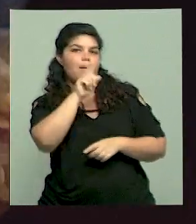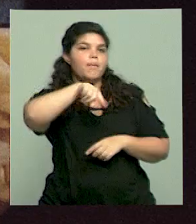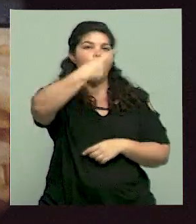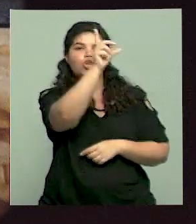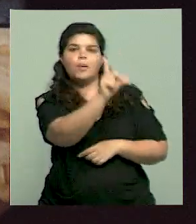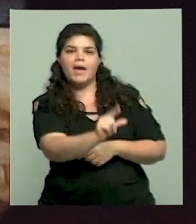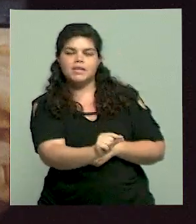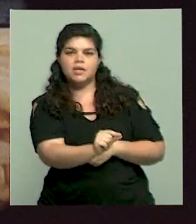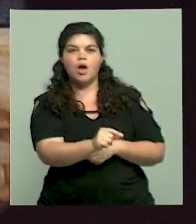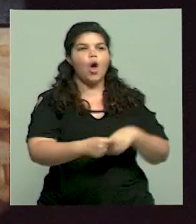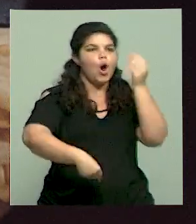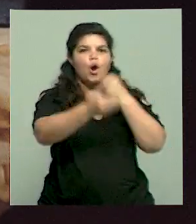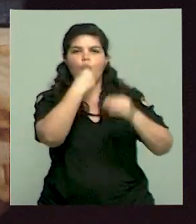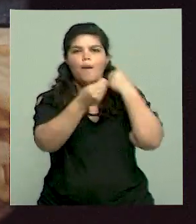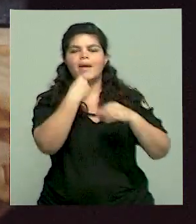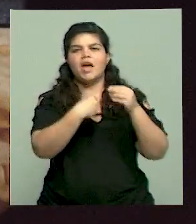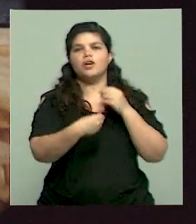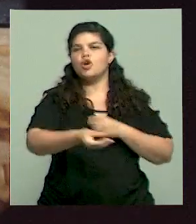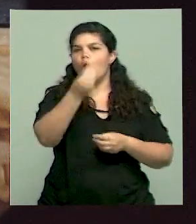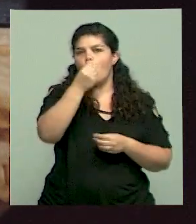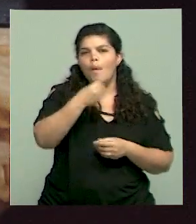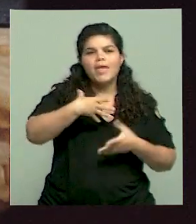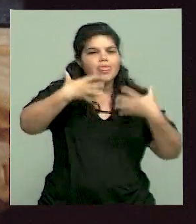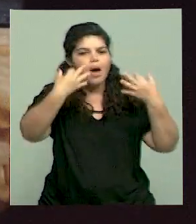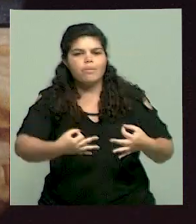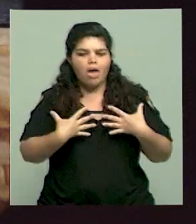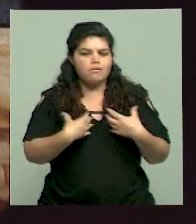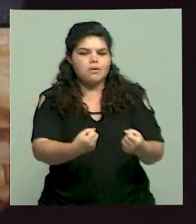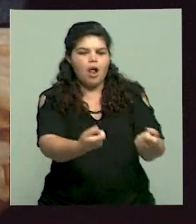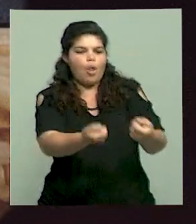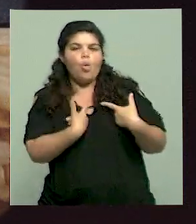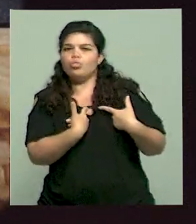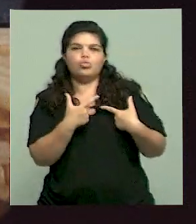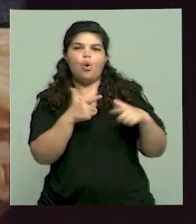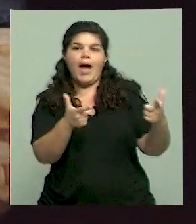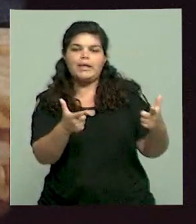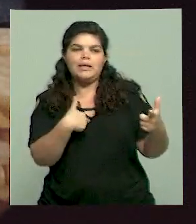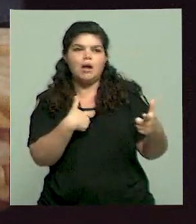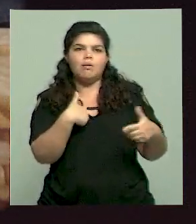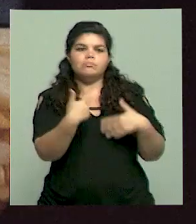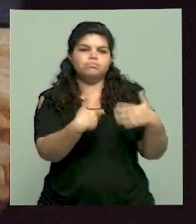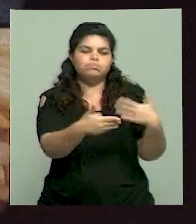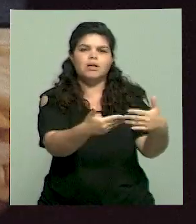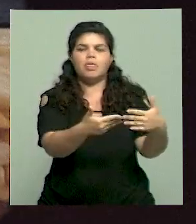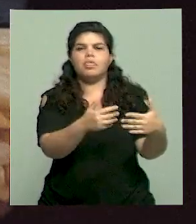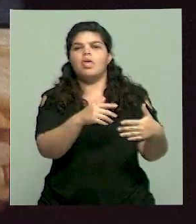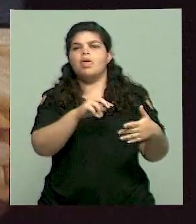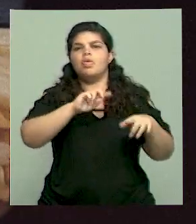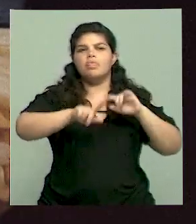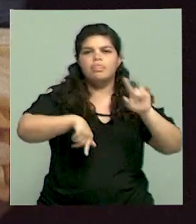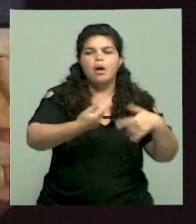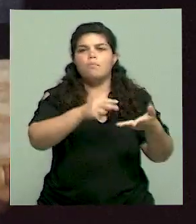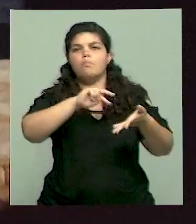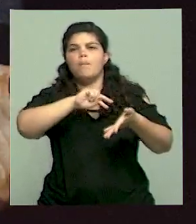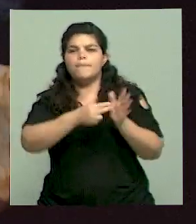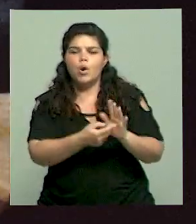comida rápida. Y bueno, ven personas que están justamente a 10.000, con problemas